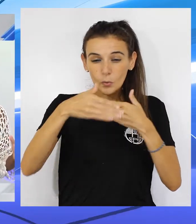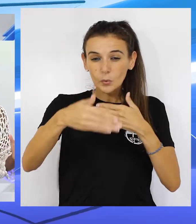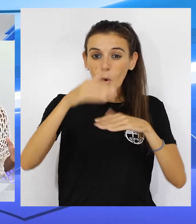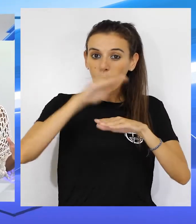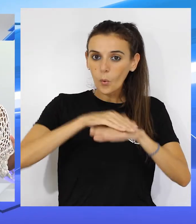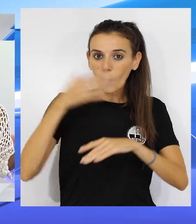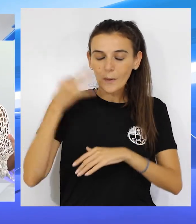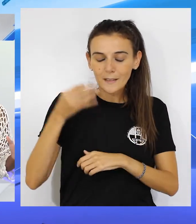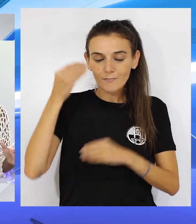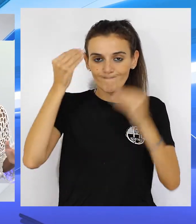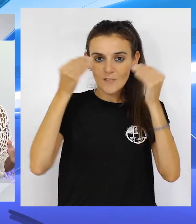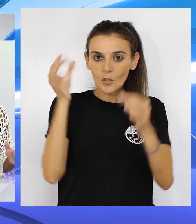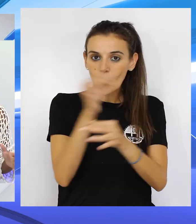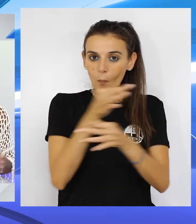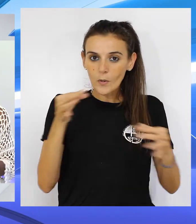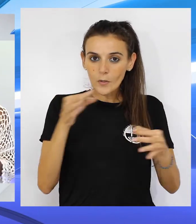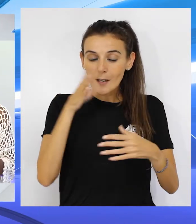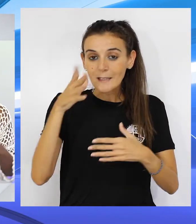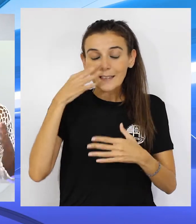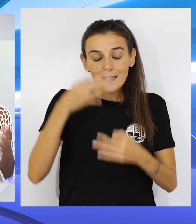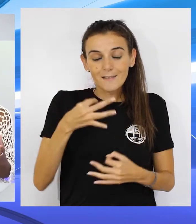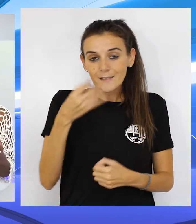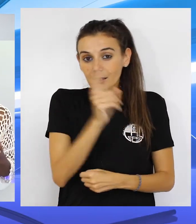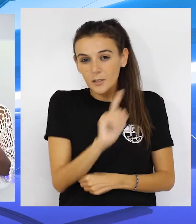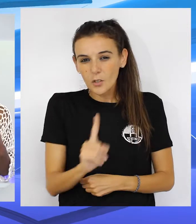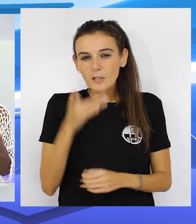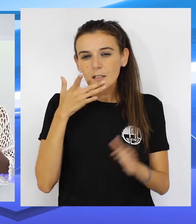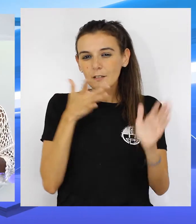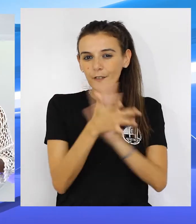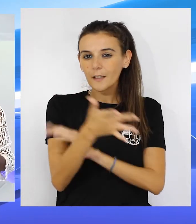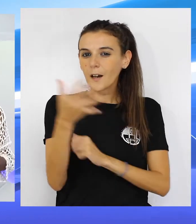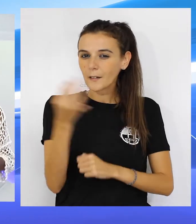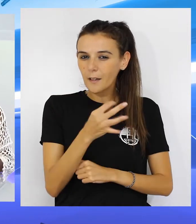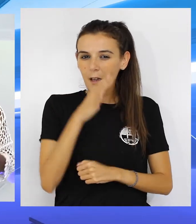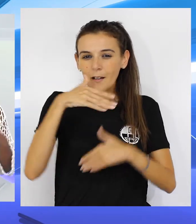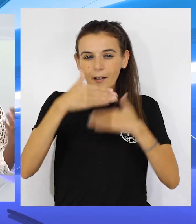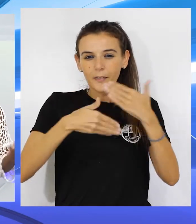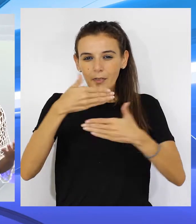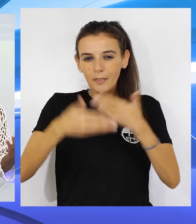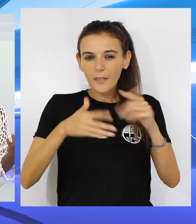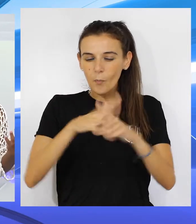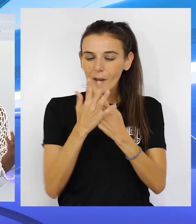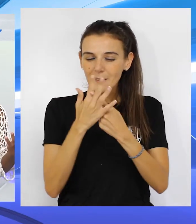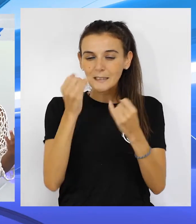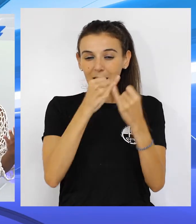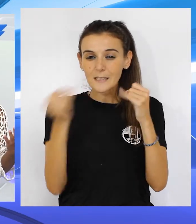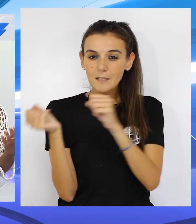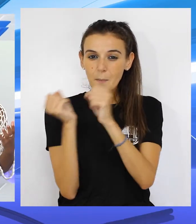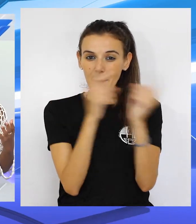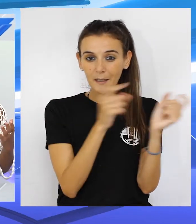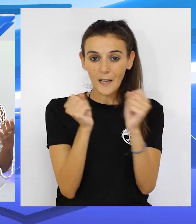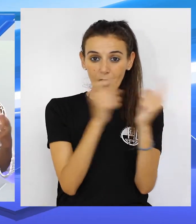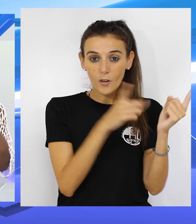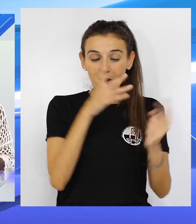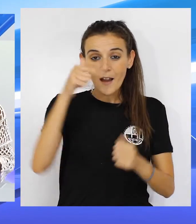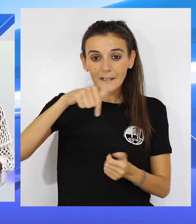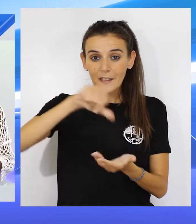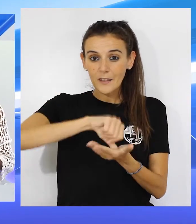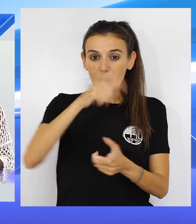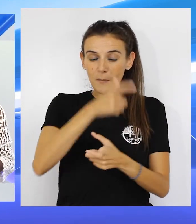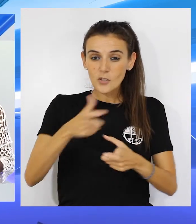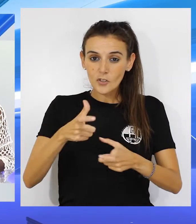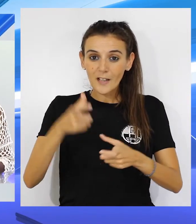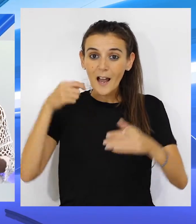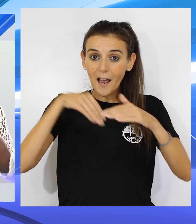cumpliera sería fantástico para la ciudad y si no significa que a pesar de la crisis migratoria en esta ciudad